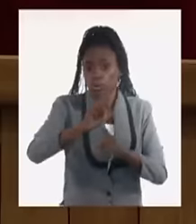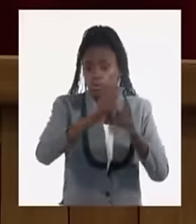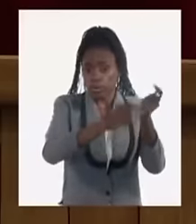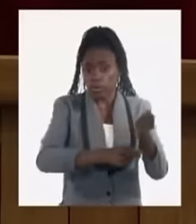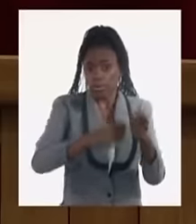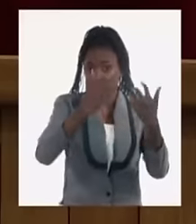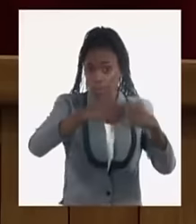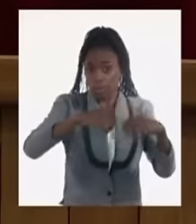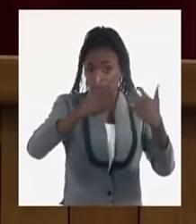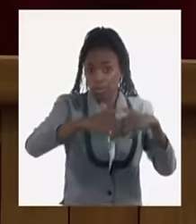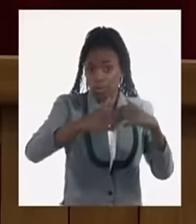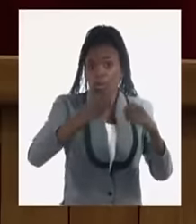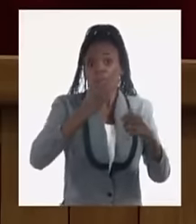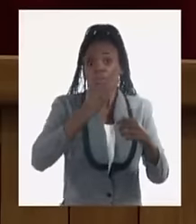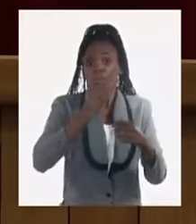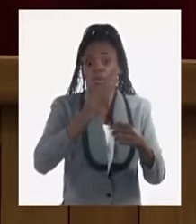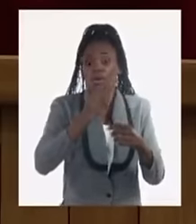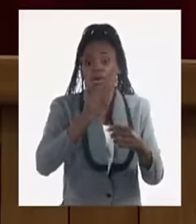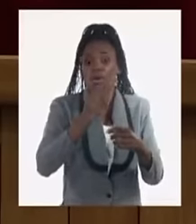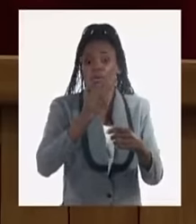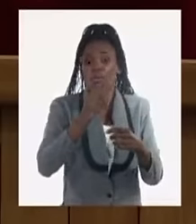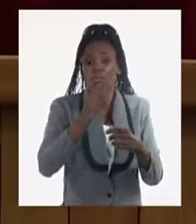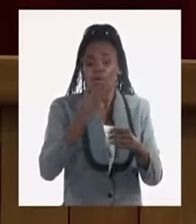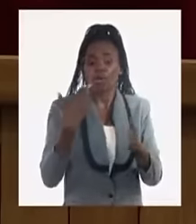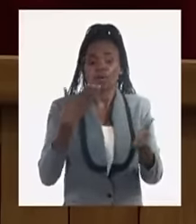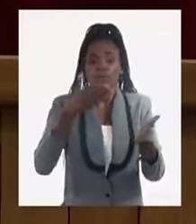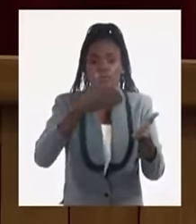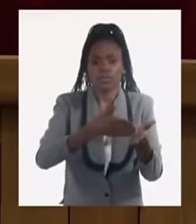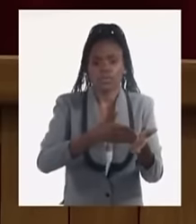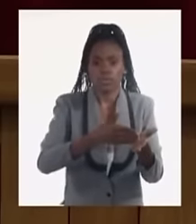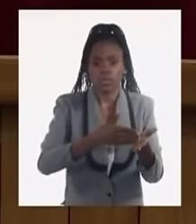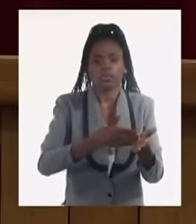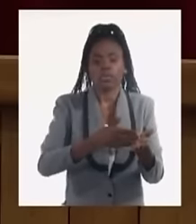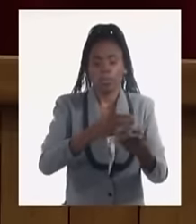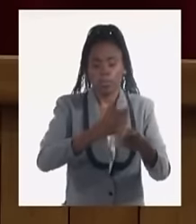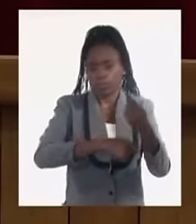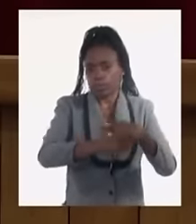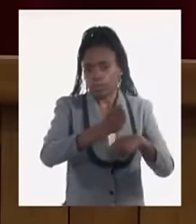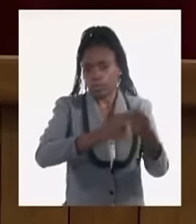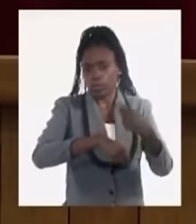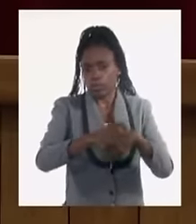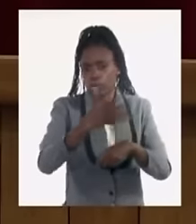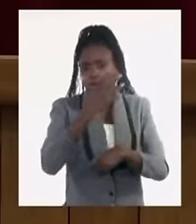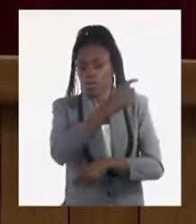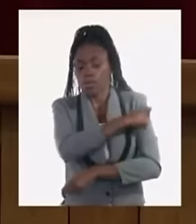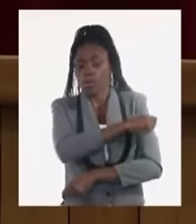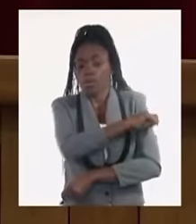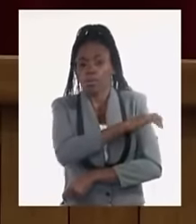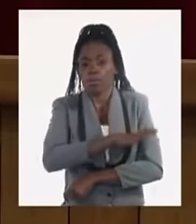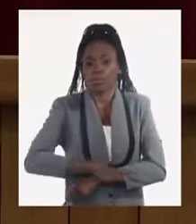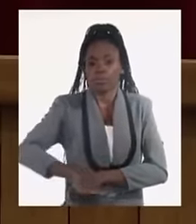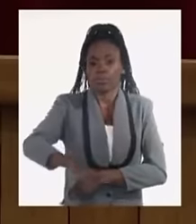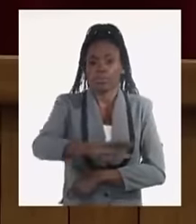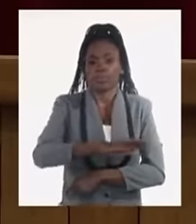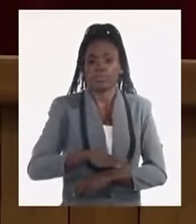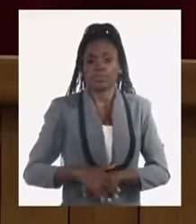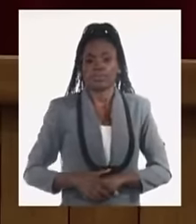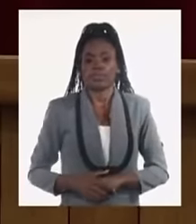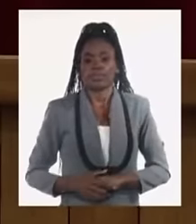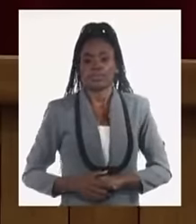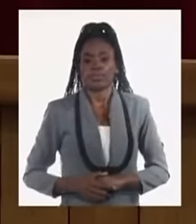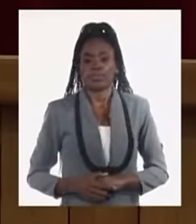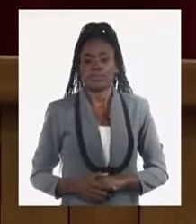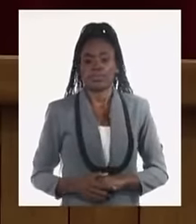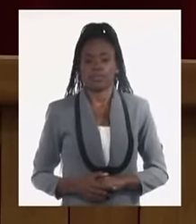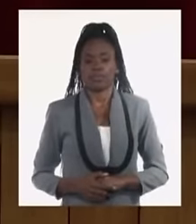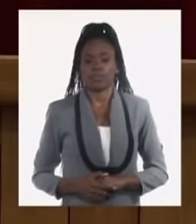producciones se puedan conducir y lleguen en su comercialización a nuestro pueblo. Eso ha funcionado muy mal